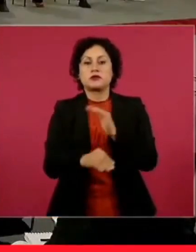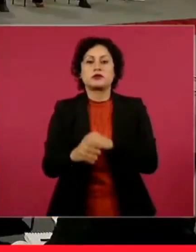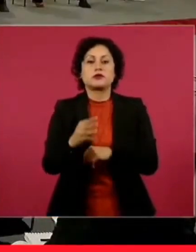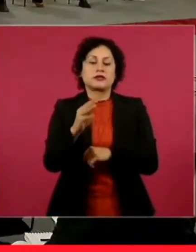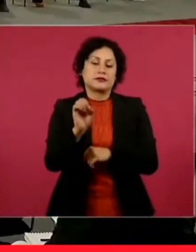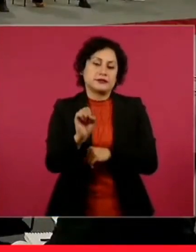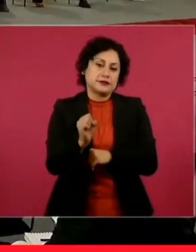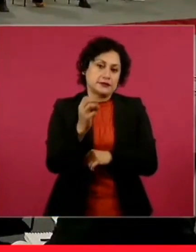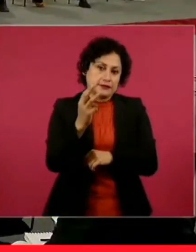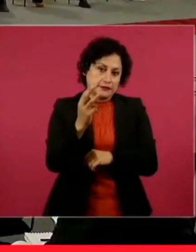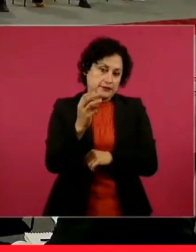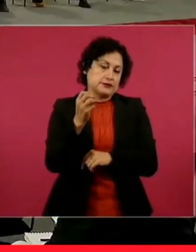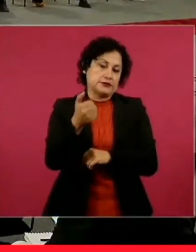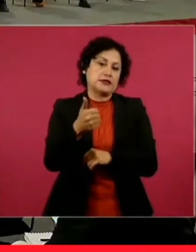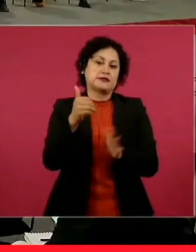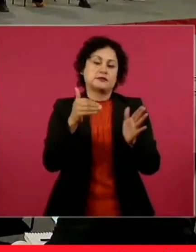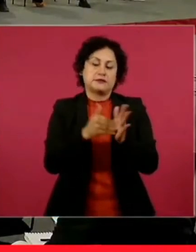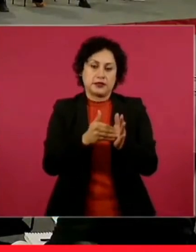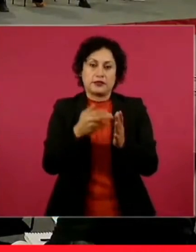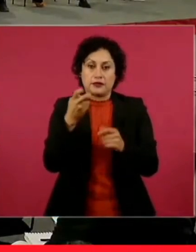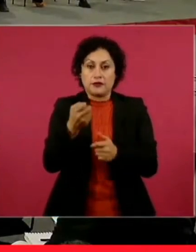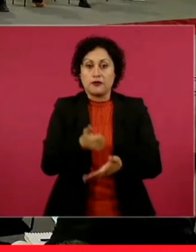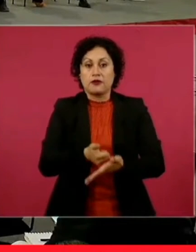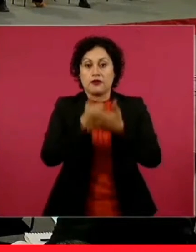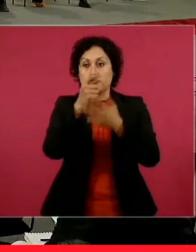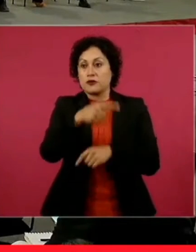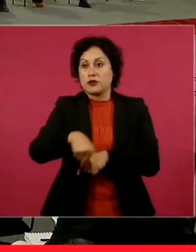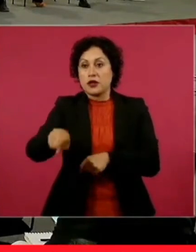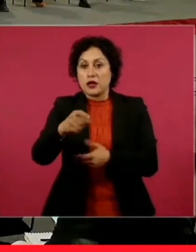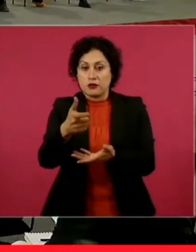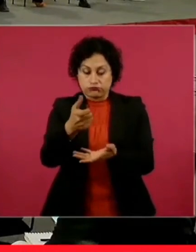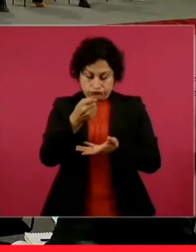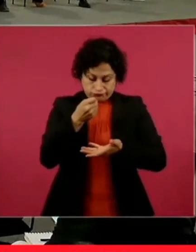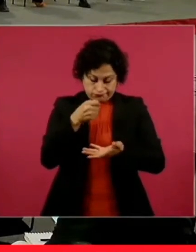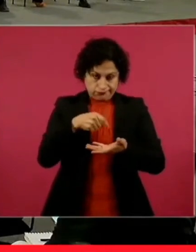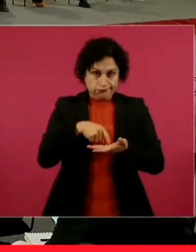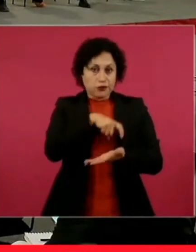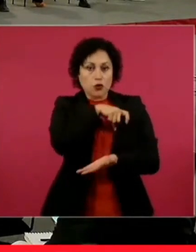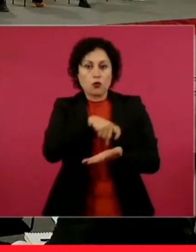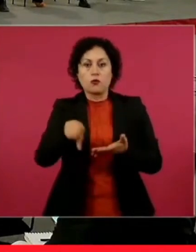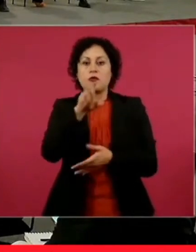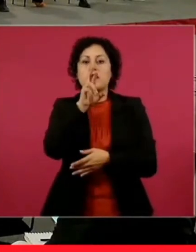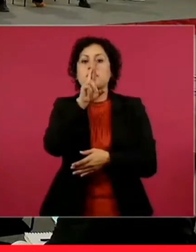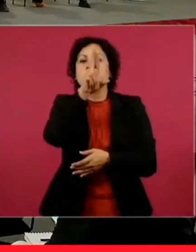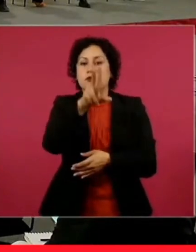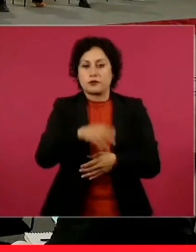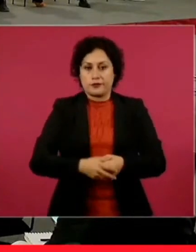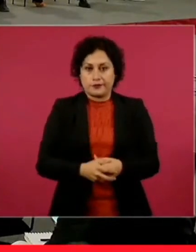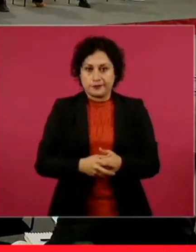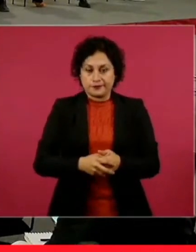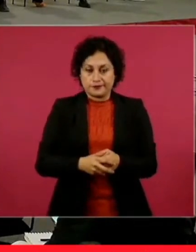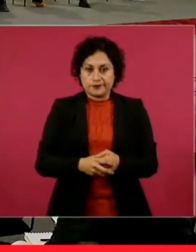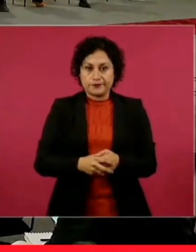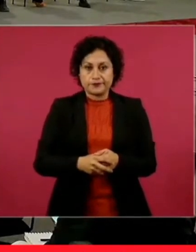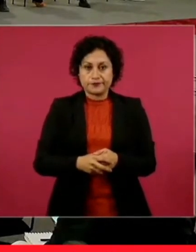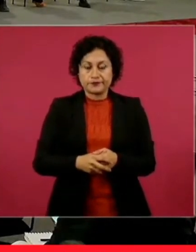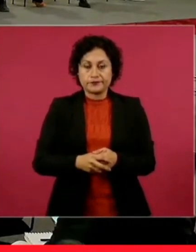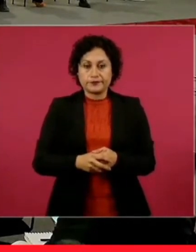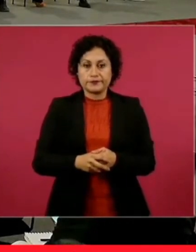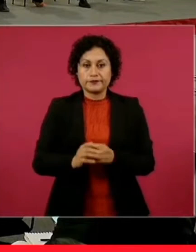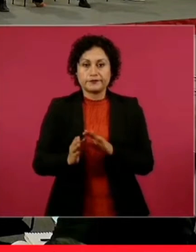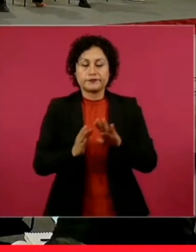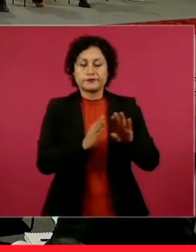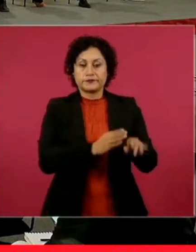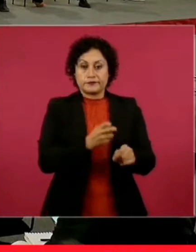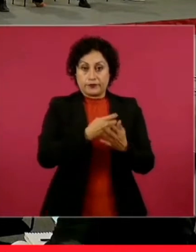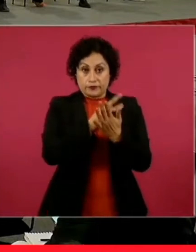a que puedan acceder a mejores viviendas o les alcance el dinero para realmente poder comprar algo. El programa del crédito